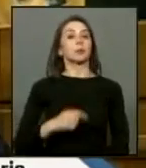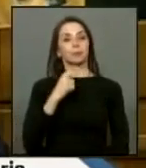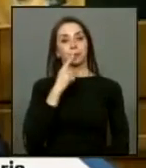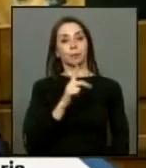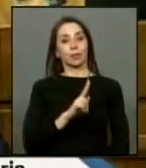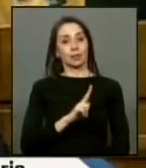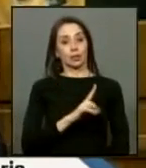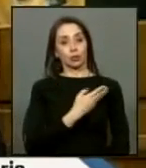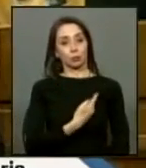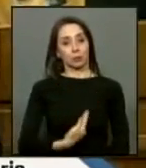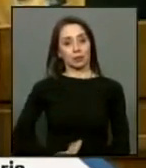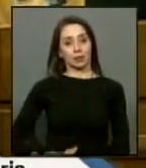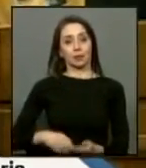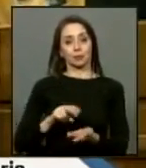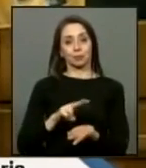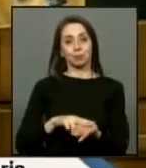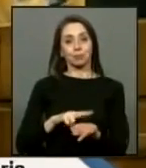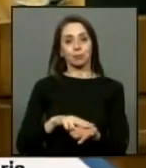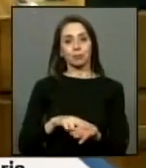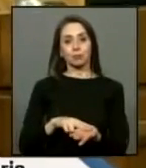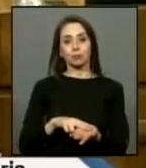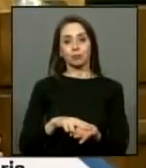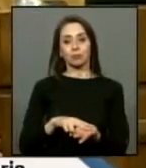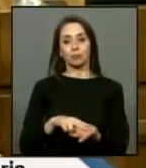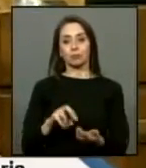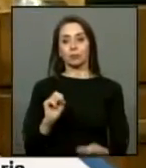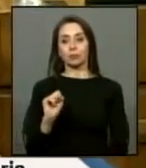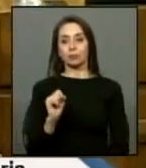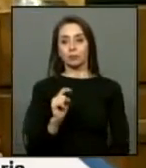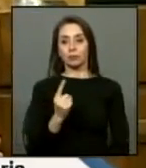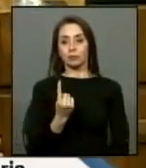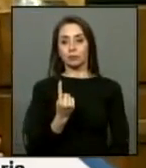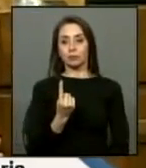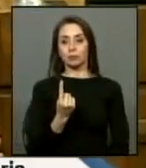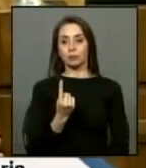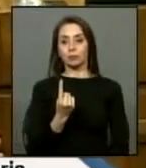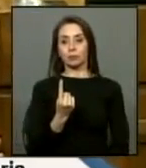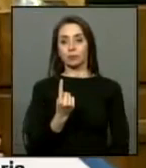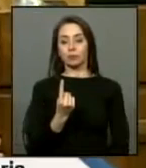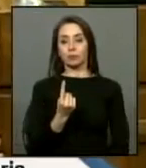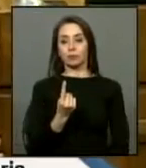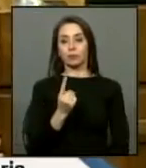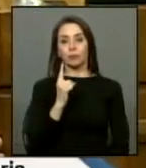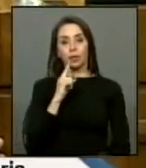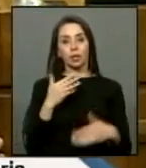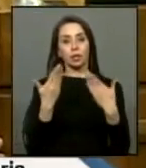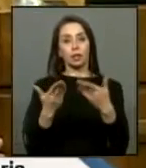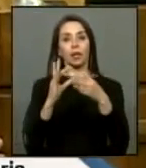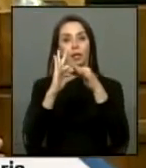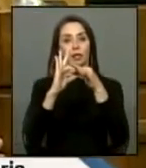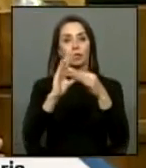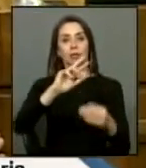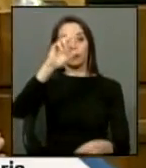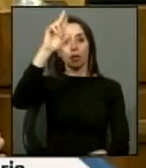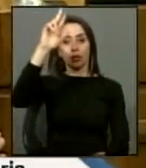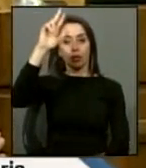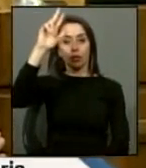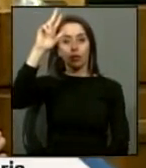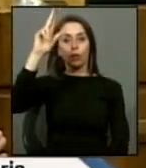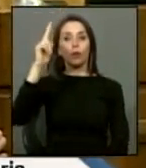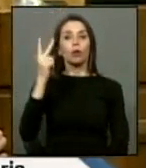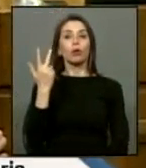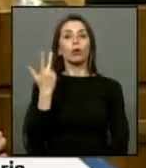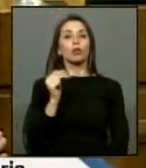la verdad que primero tenemos que dar muchas gracias a Dios por no haber